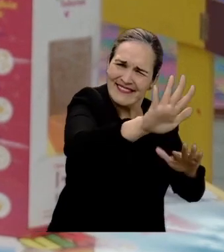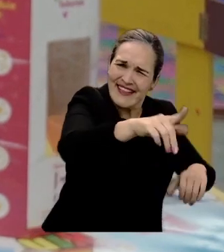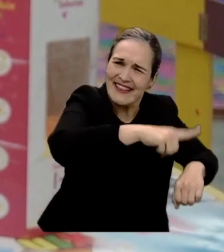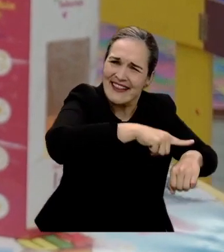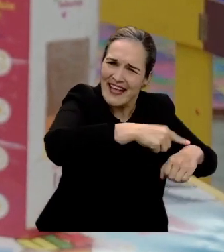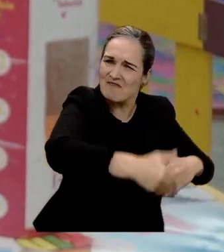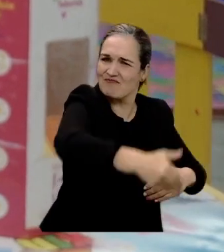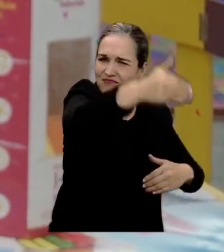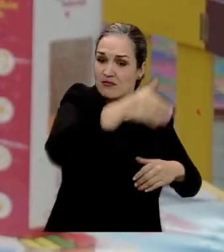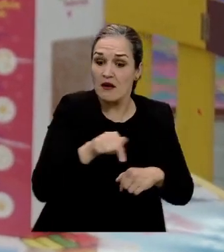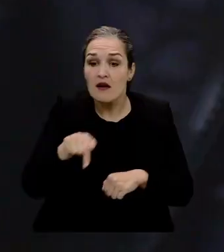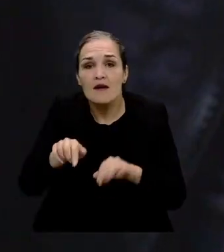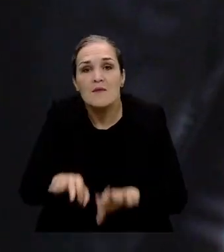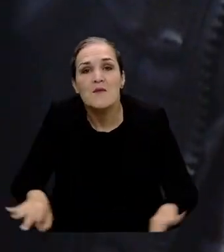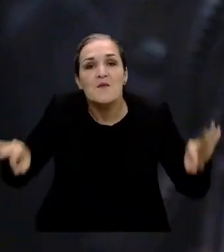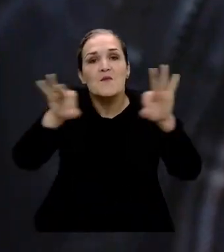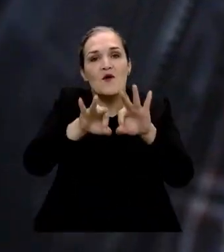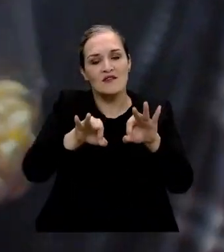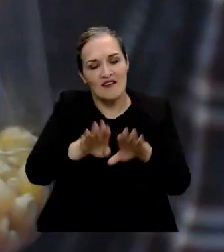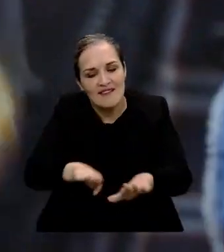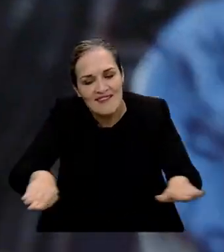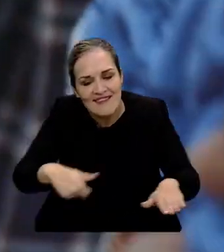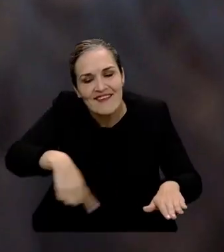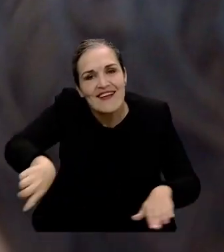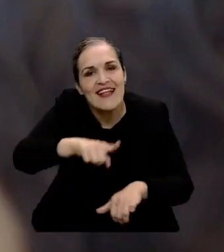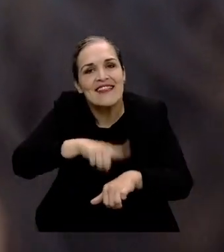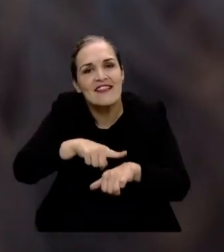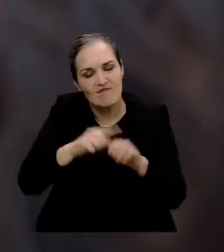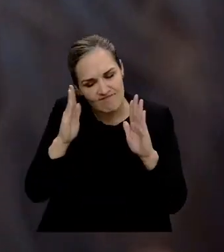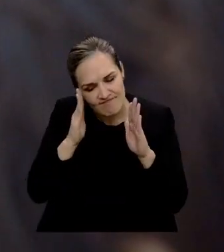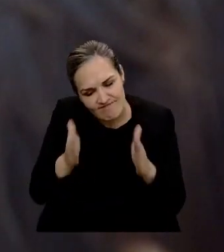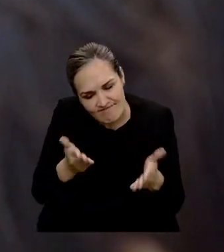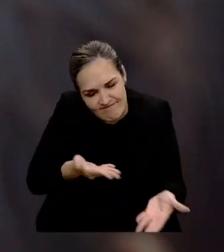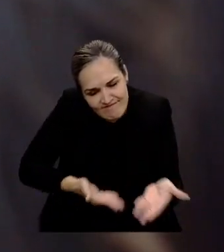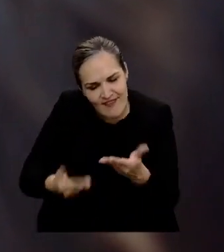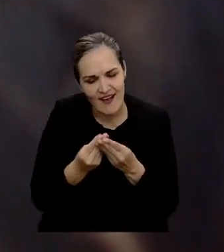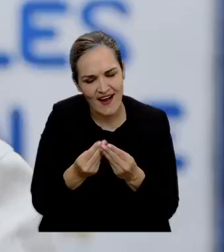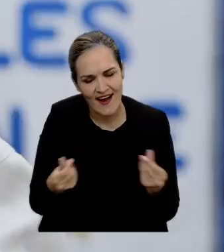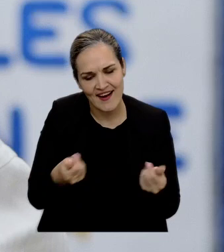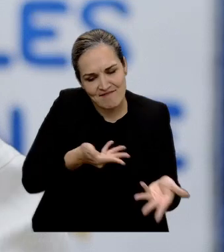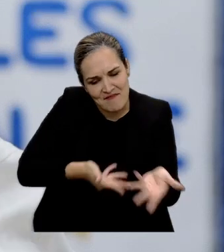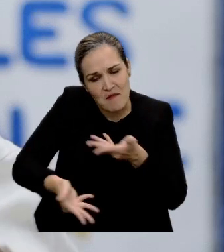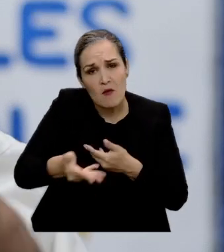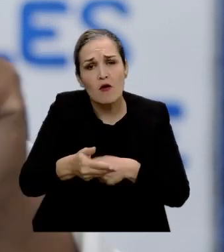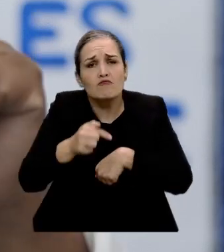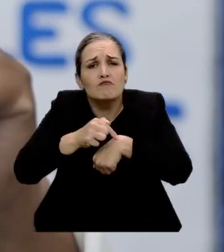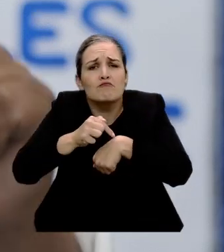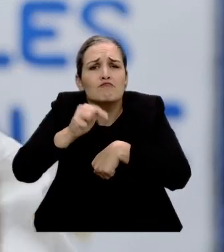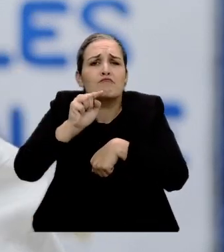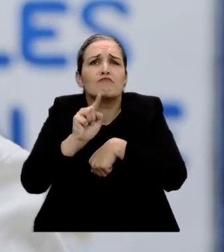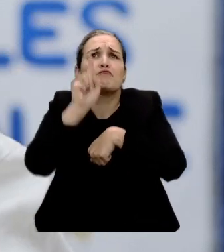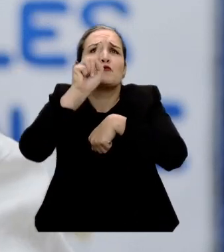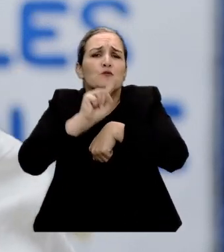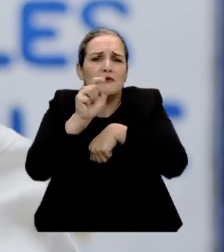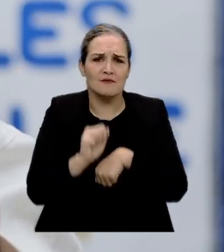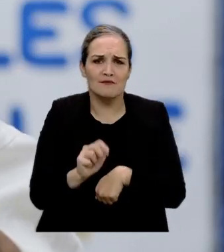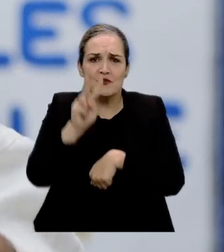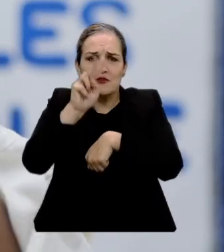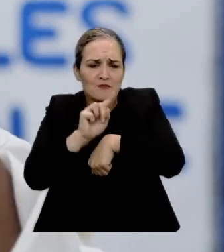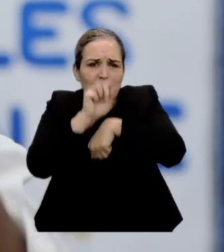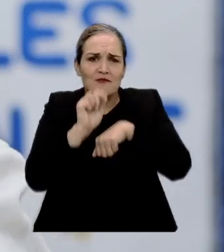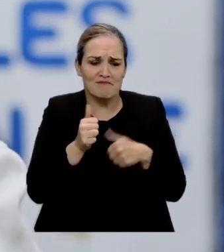Como le digo, para mí el disfrutar sería darle tiempo de calidad. Que ese tiempo sea un minuto, dos minutos,